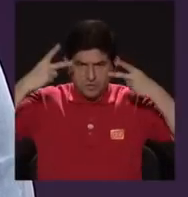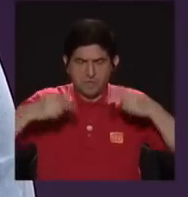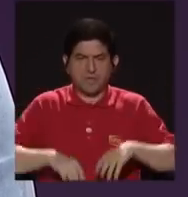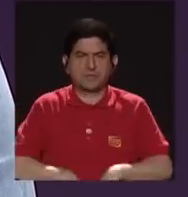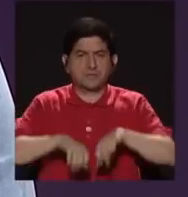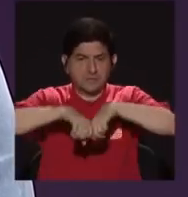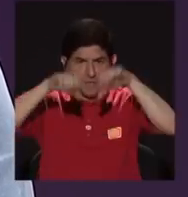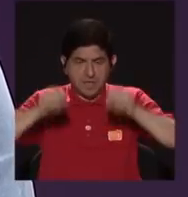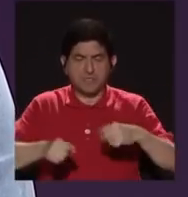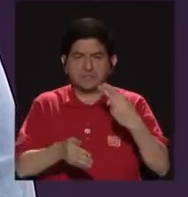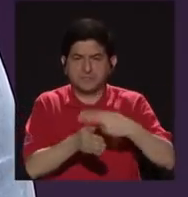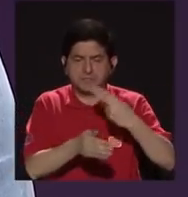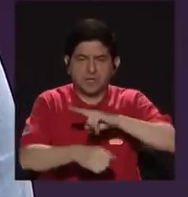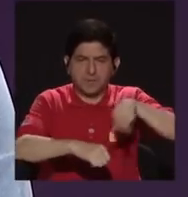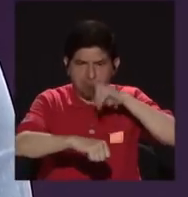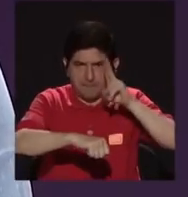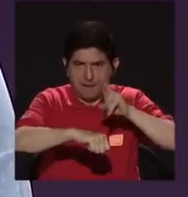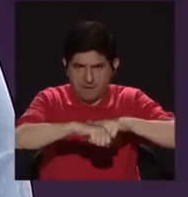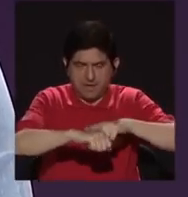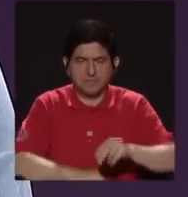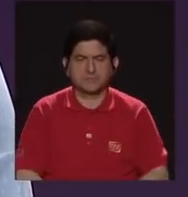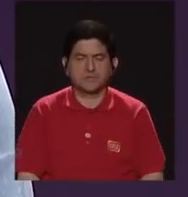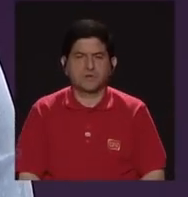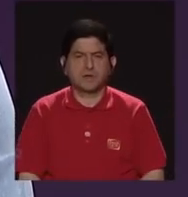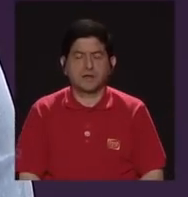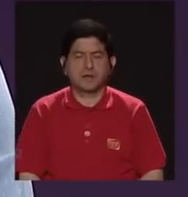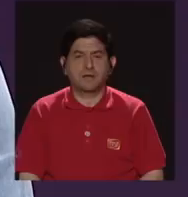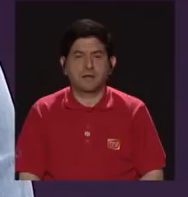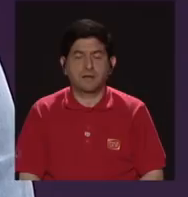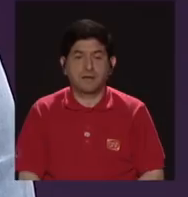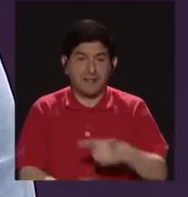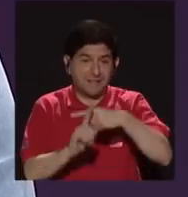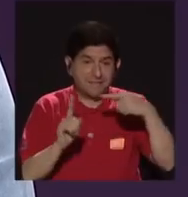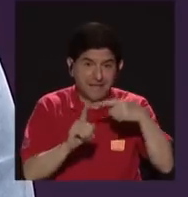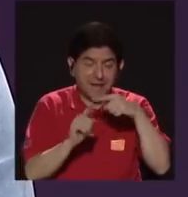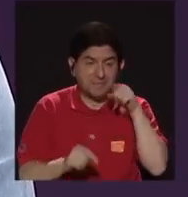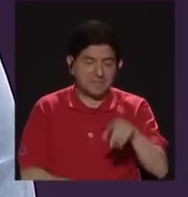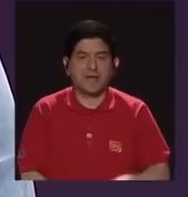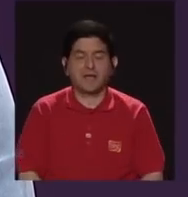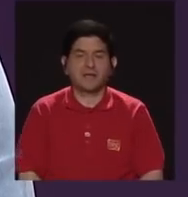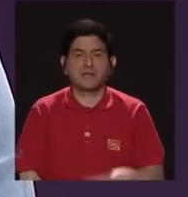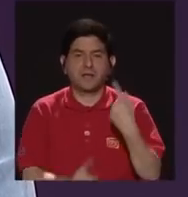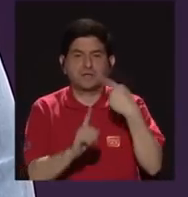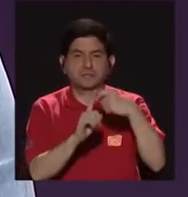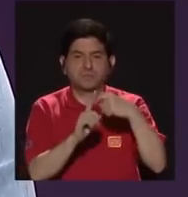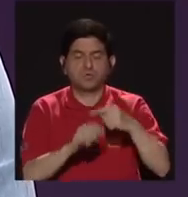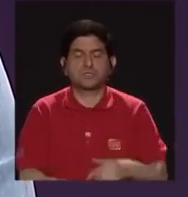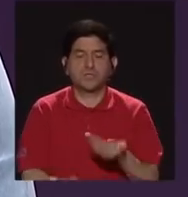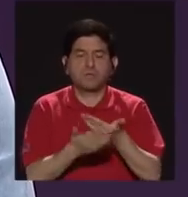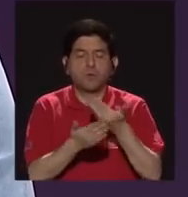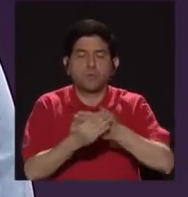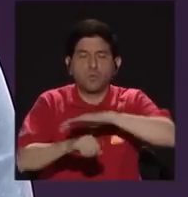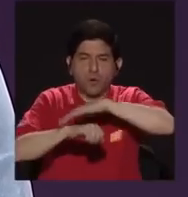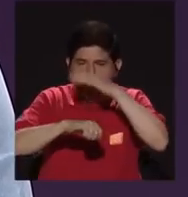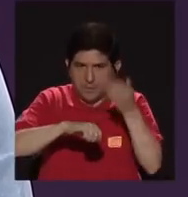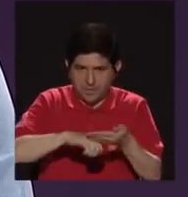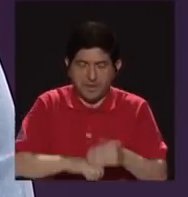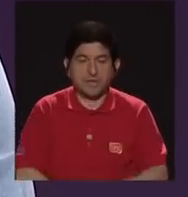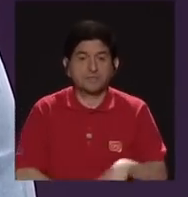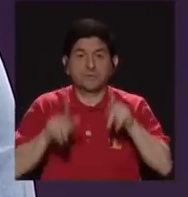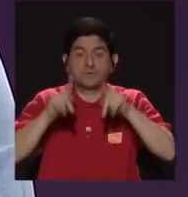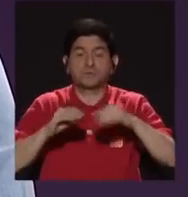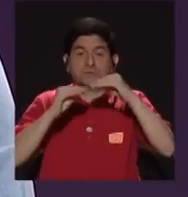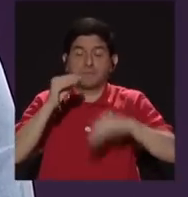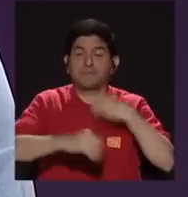sistema de hospitales nacionales, más de la mitad de las cuales dieron positivo para prueba de embarazo, y estamos hablando de menores de